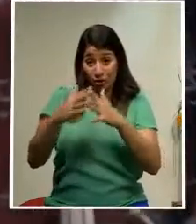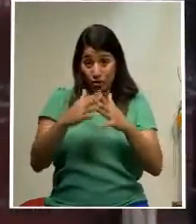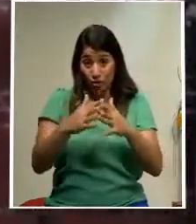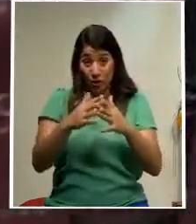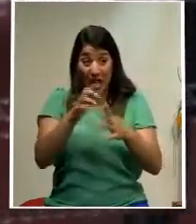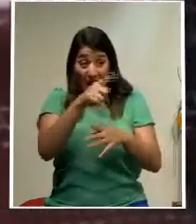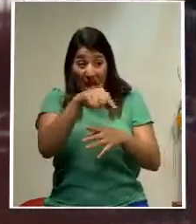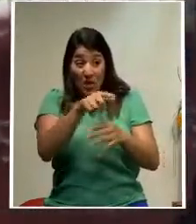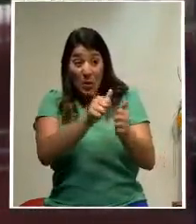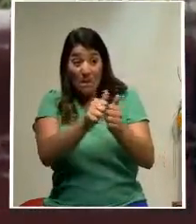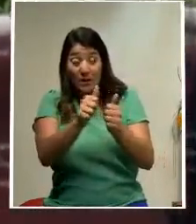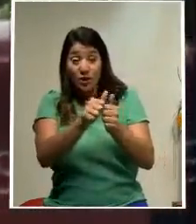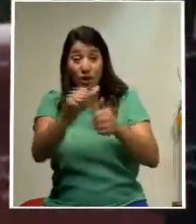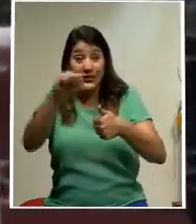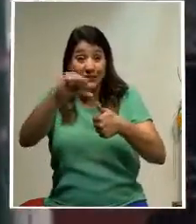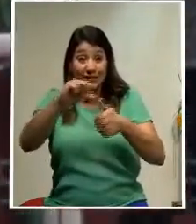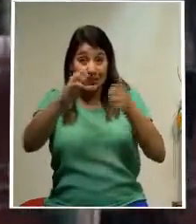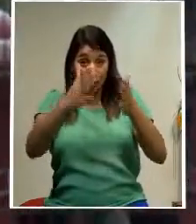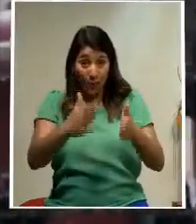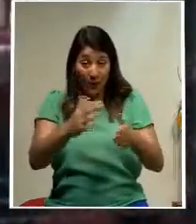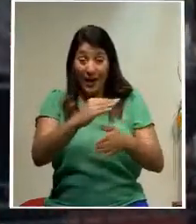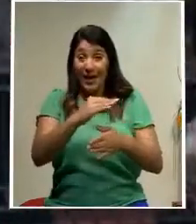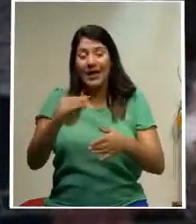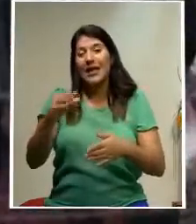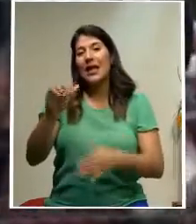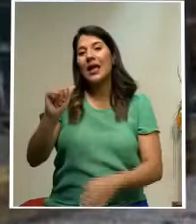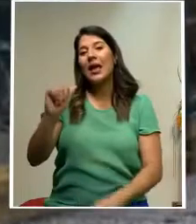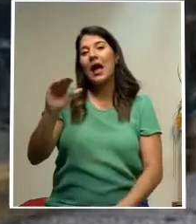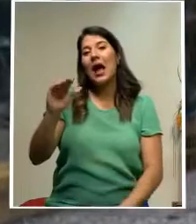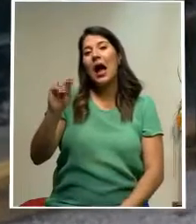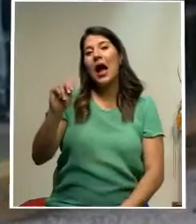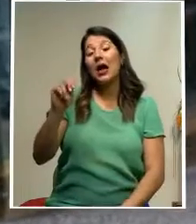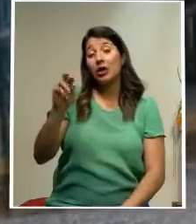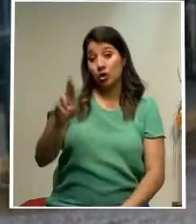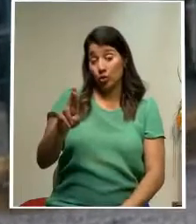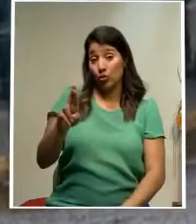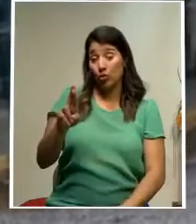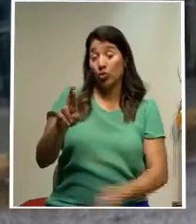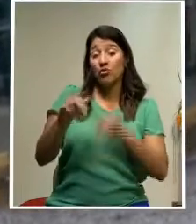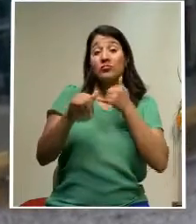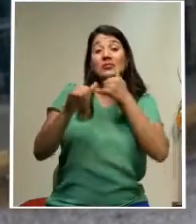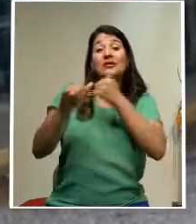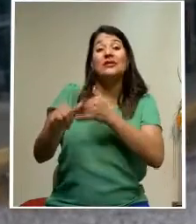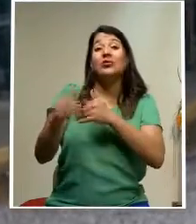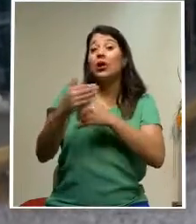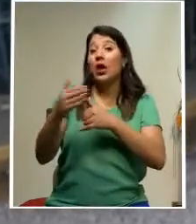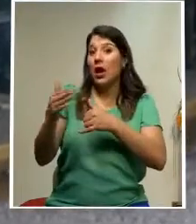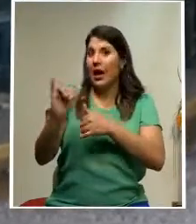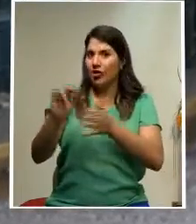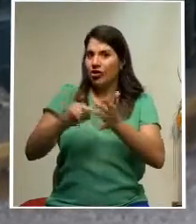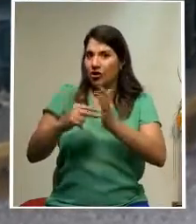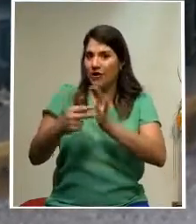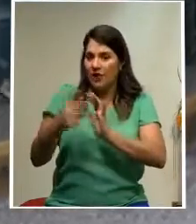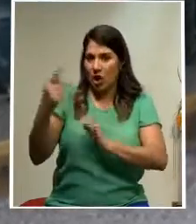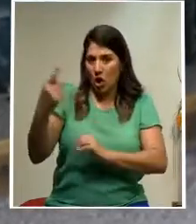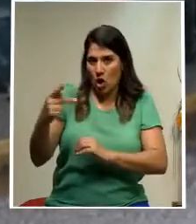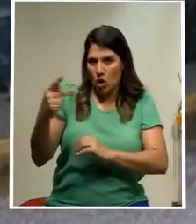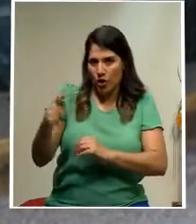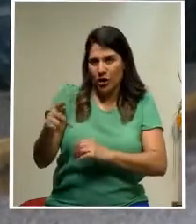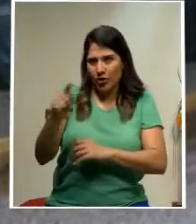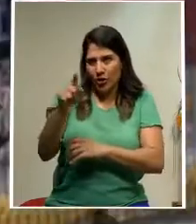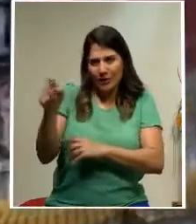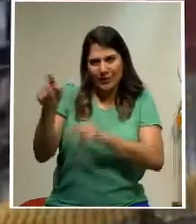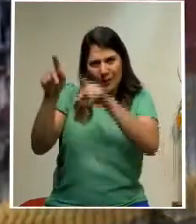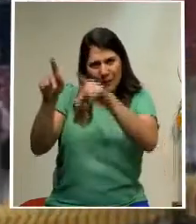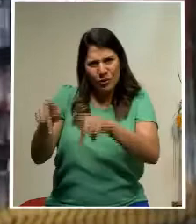Centroamérica y la Agencia de la Organización de las Naciones Unidas para los Refugiados denunció que se pone en riesgo a las personas devolviéndolas a los